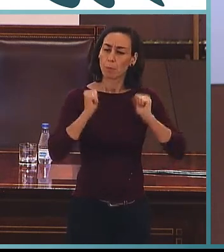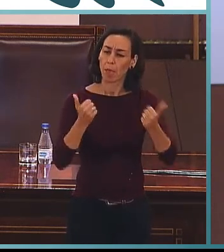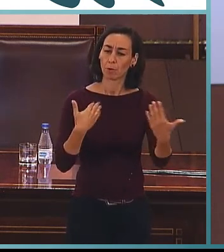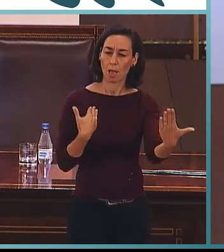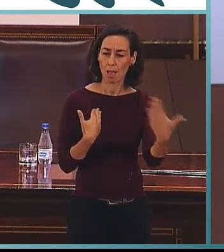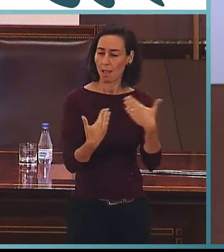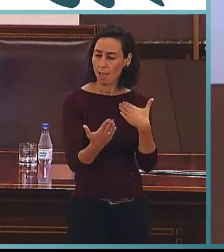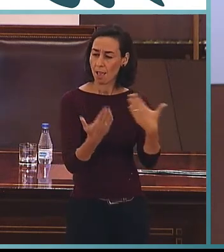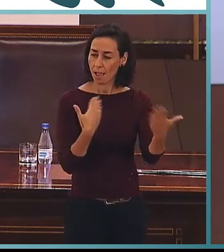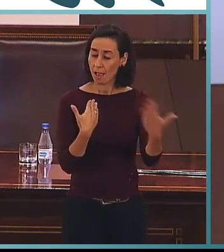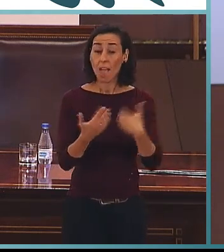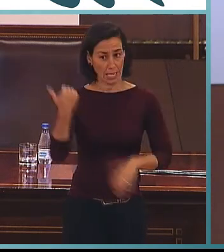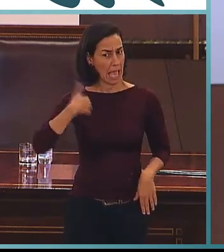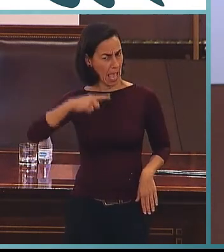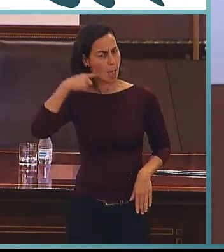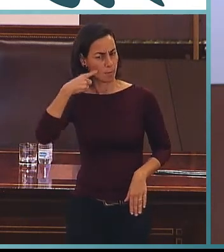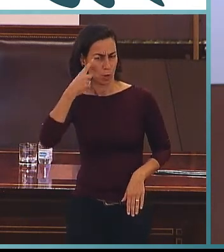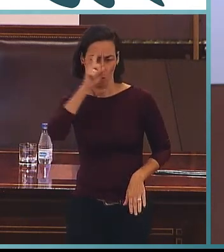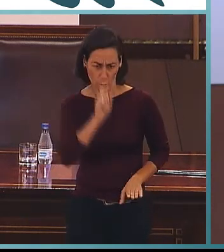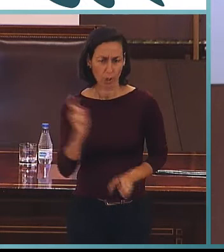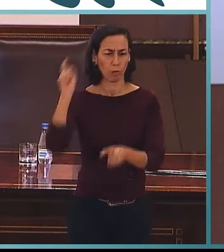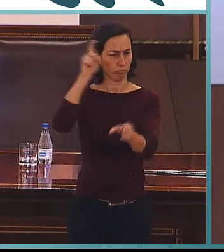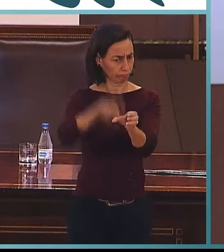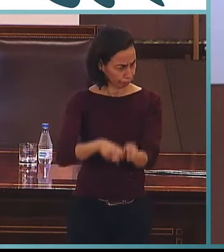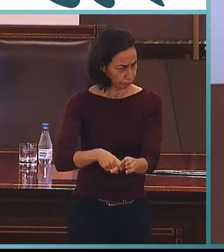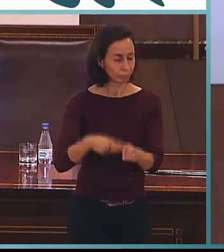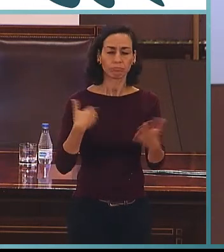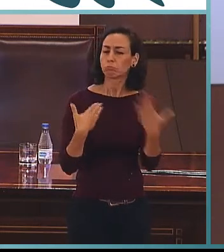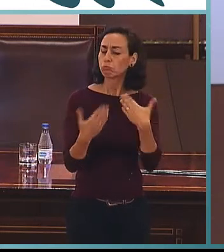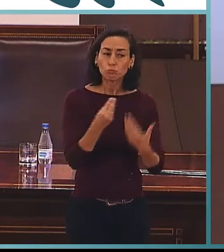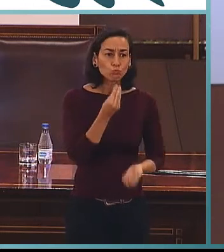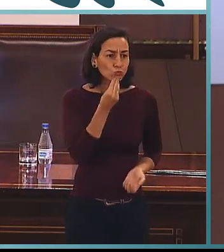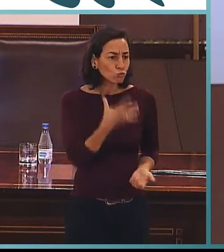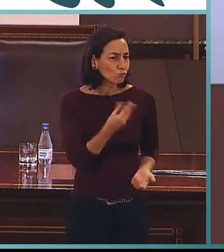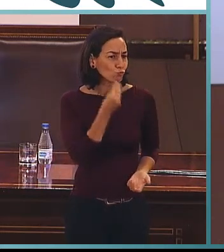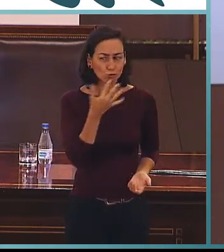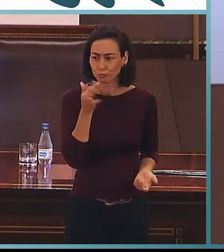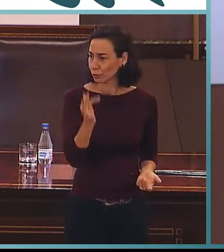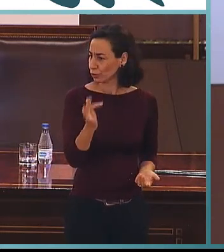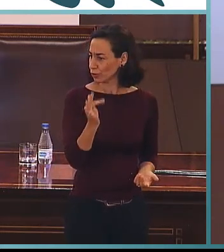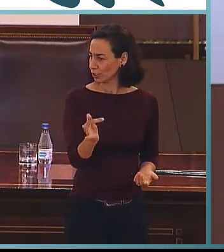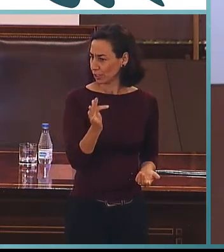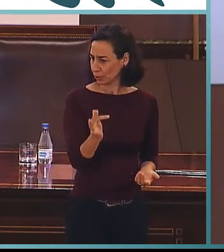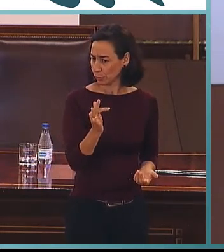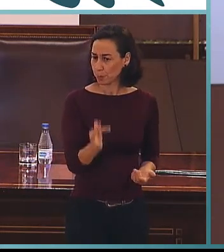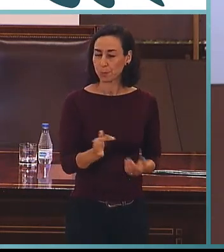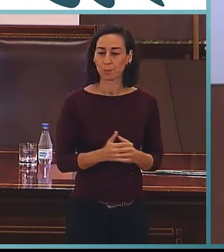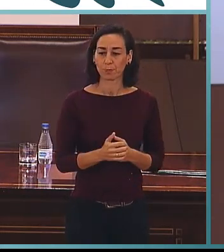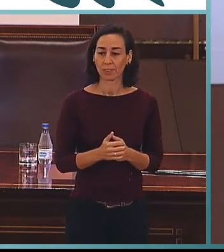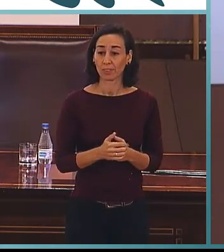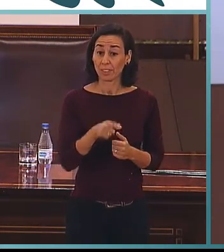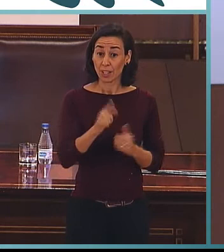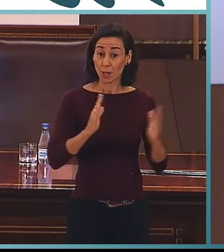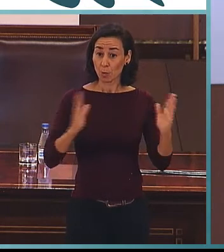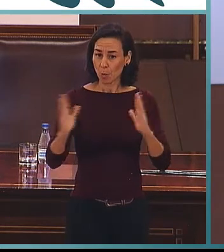en las que ya participaba Emilio, recuerdo, fueron especialmente fructíferas. A partir de ese momento ya